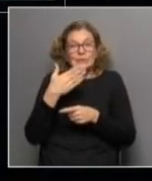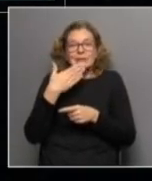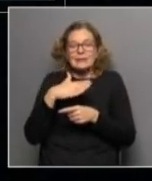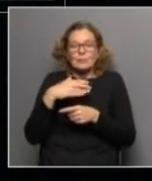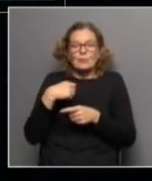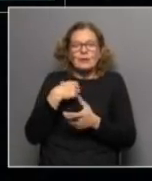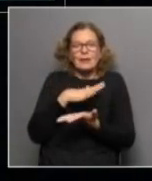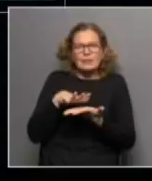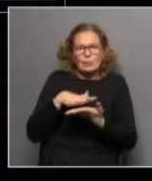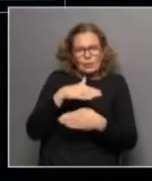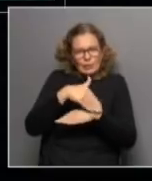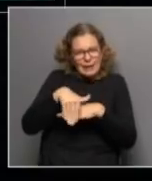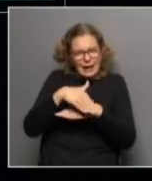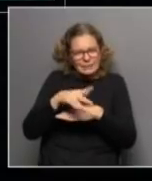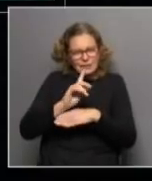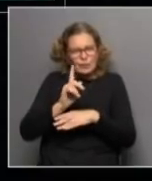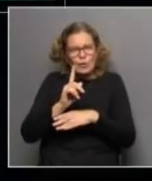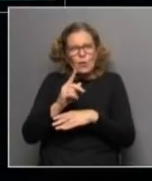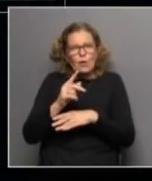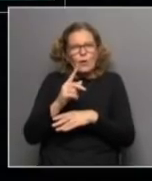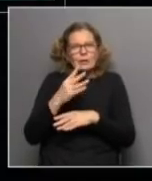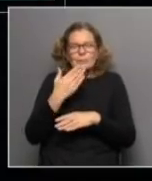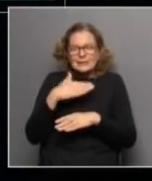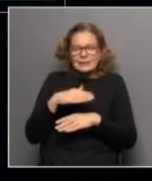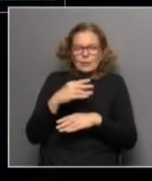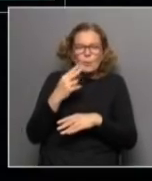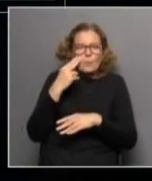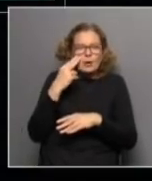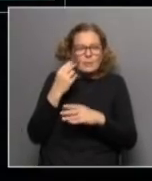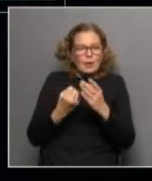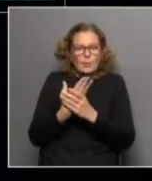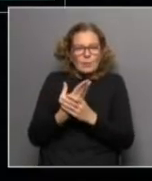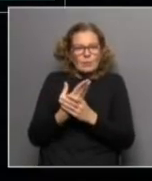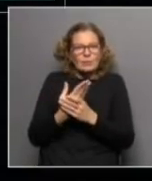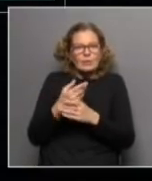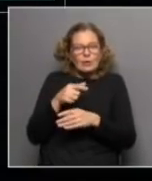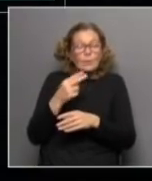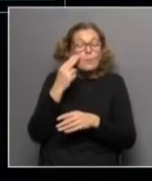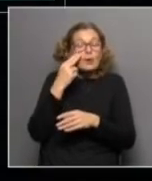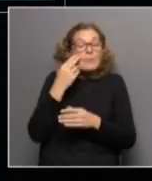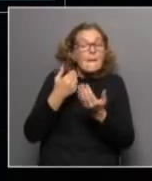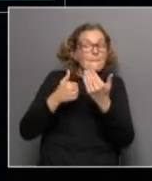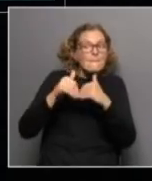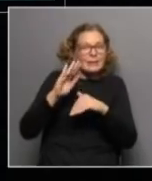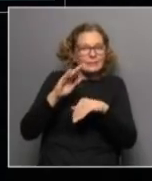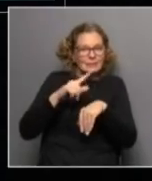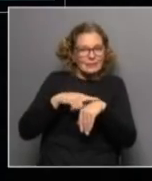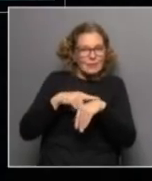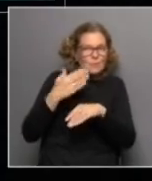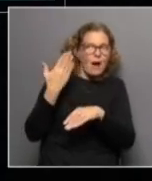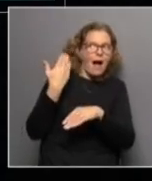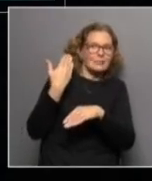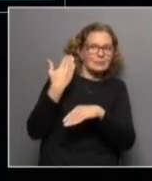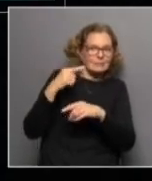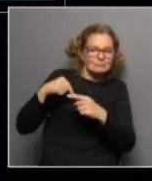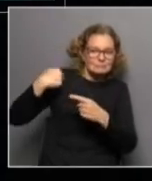situación de calle la debemos entender no como un problema nuevo sino un problema que se ha intensificado en el último tiempo ni tampoco